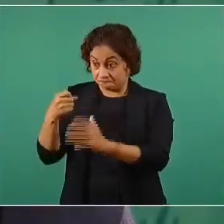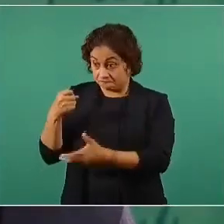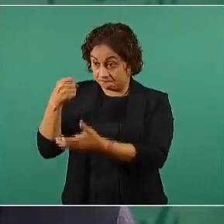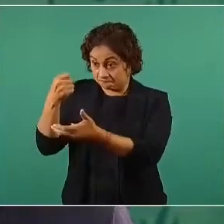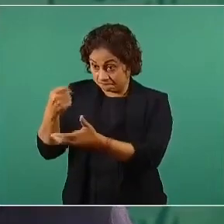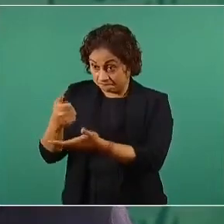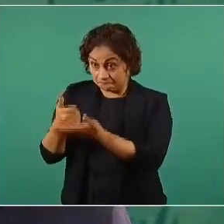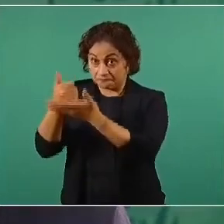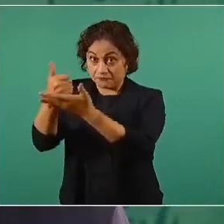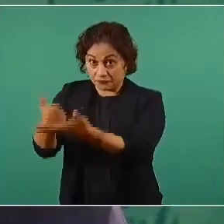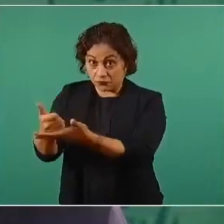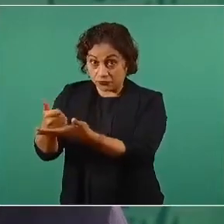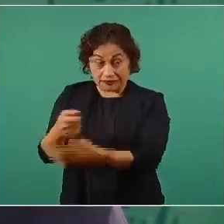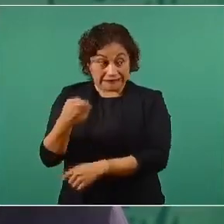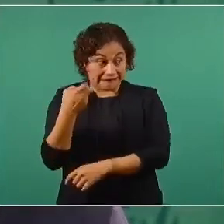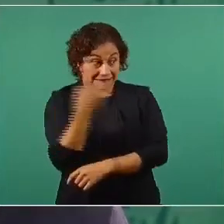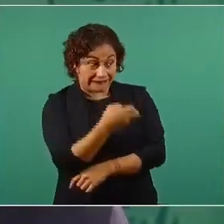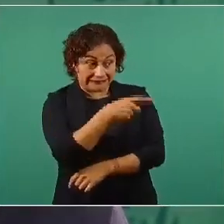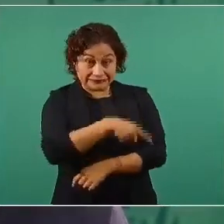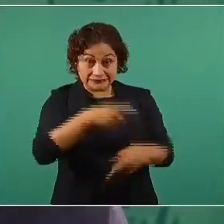Cámara de Diputados votó en contra.